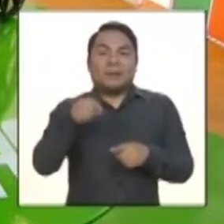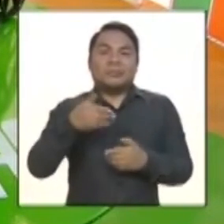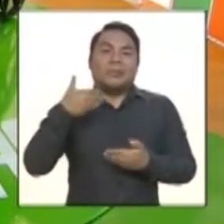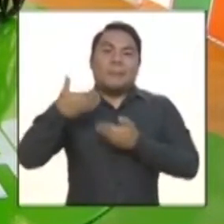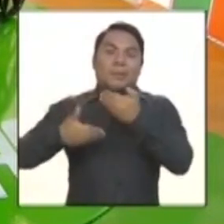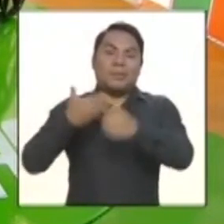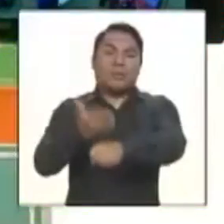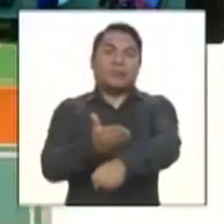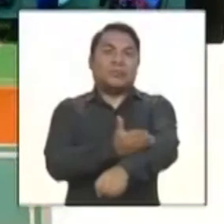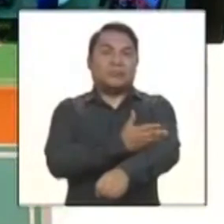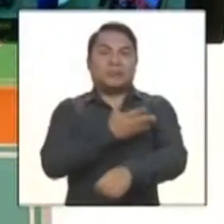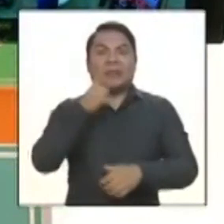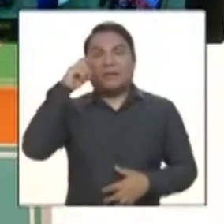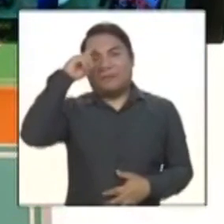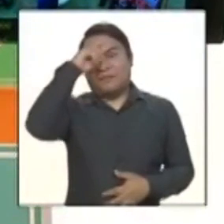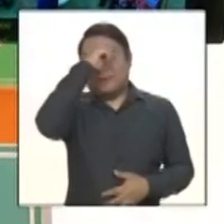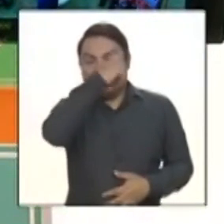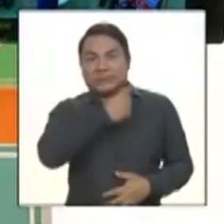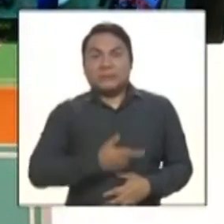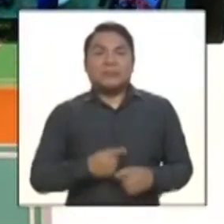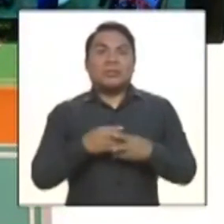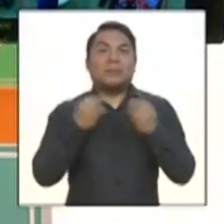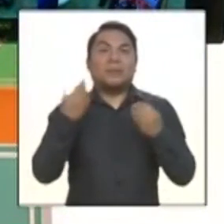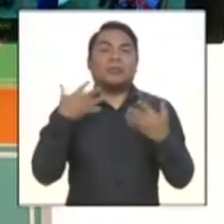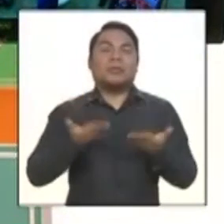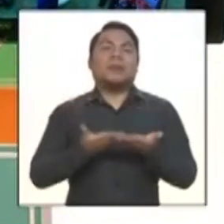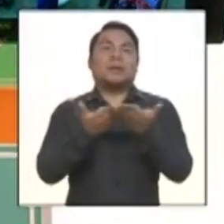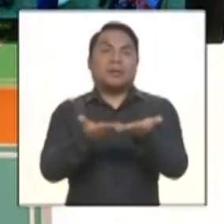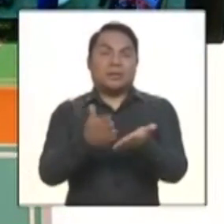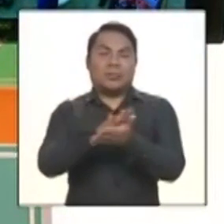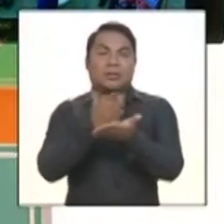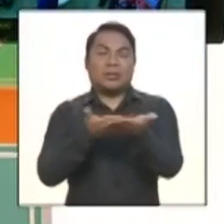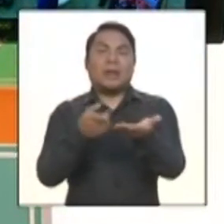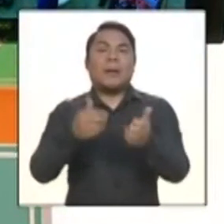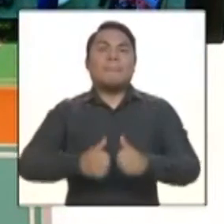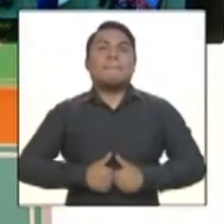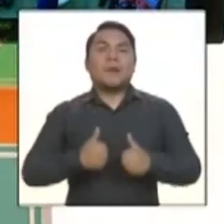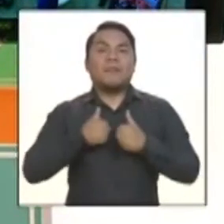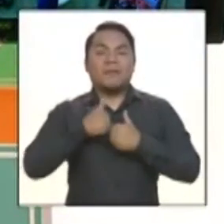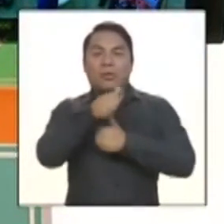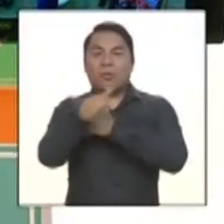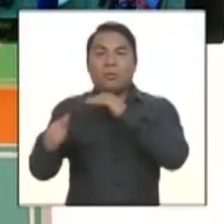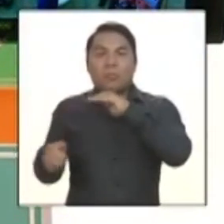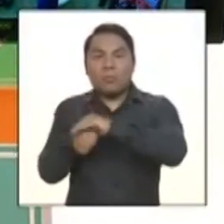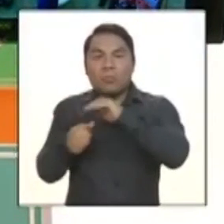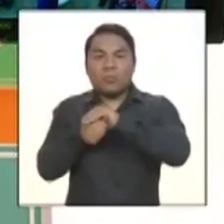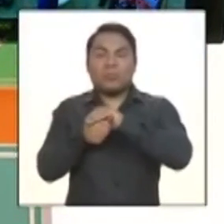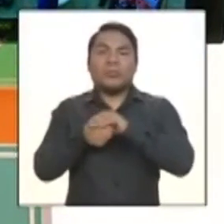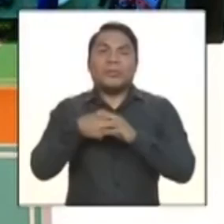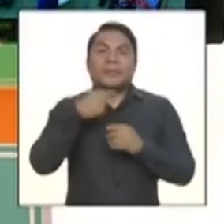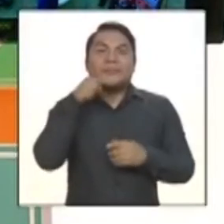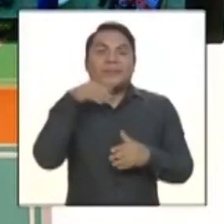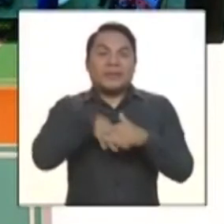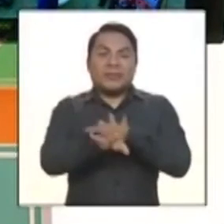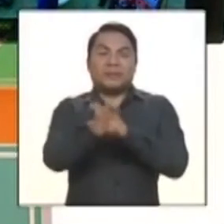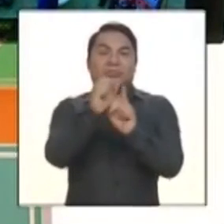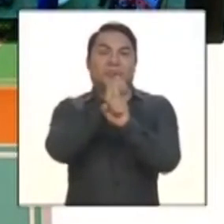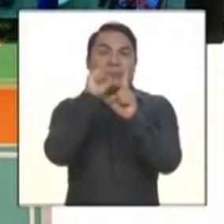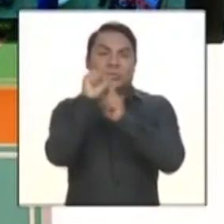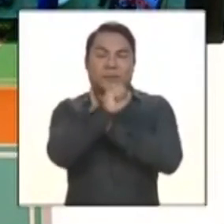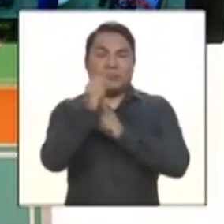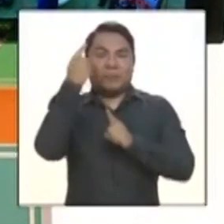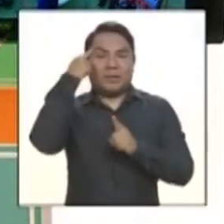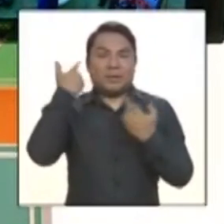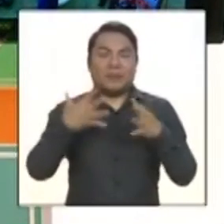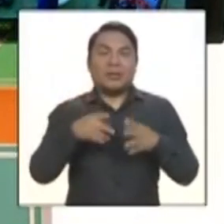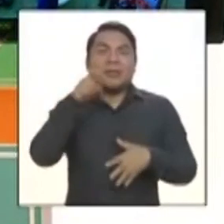muchos de ellos llegan indocumentados. Entonces, tienen que vivir ocultos dentro de la sociedad, abastecerse de